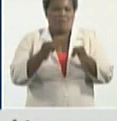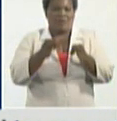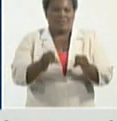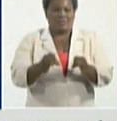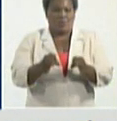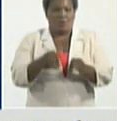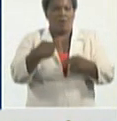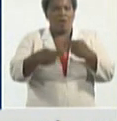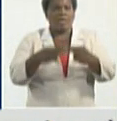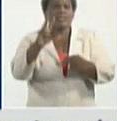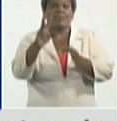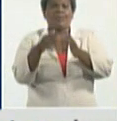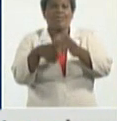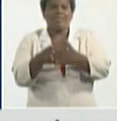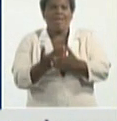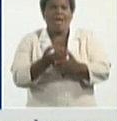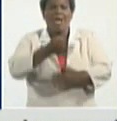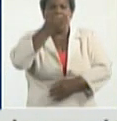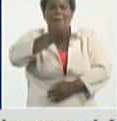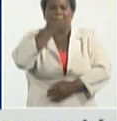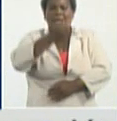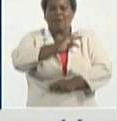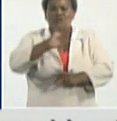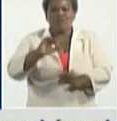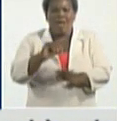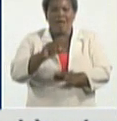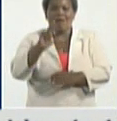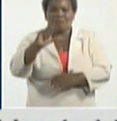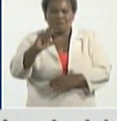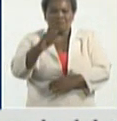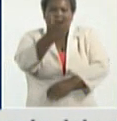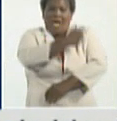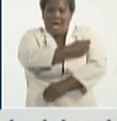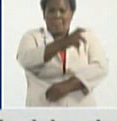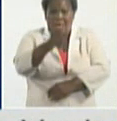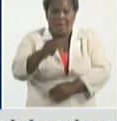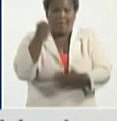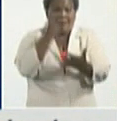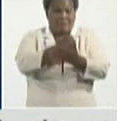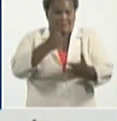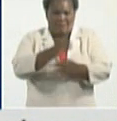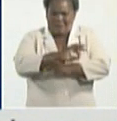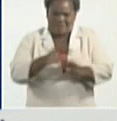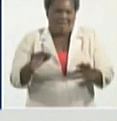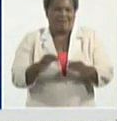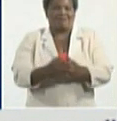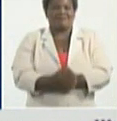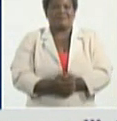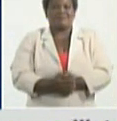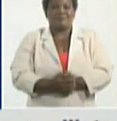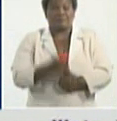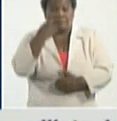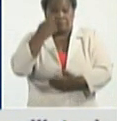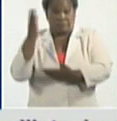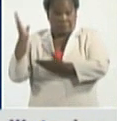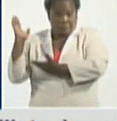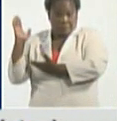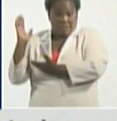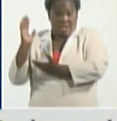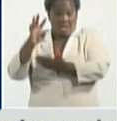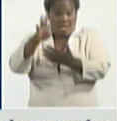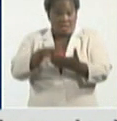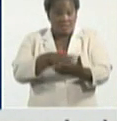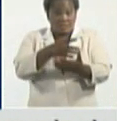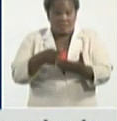hace tres días aproximadamente de toda forma ahí como se puede ver ya tres